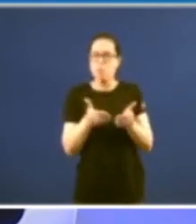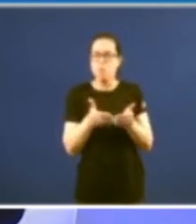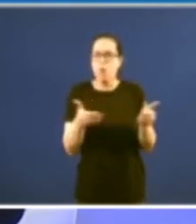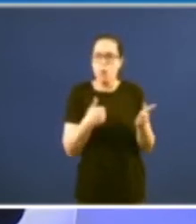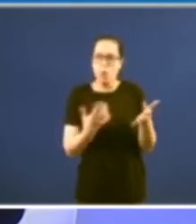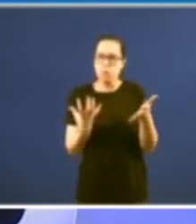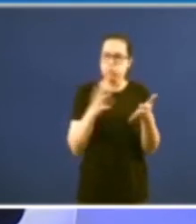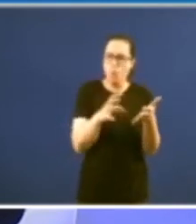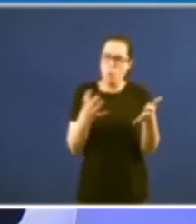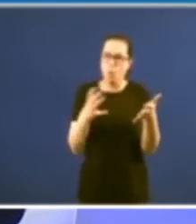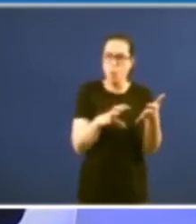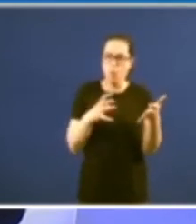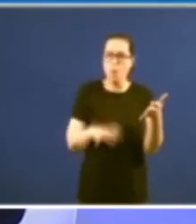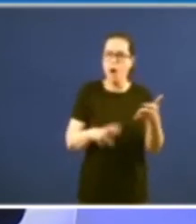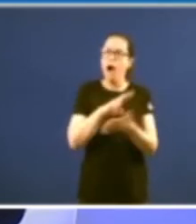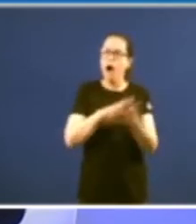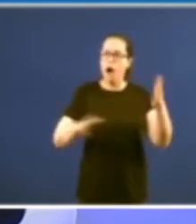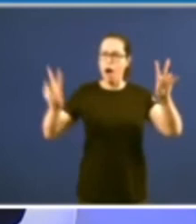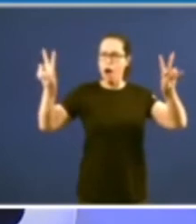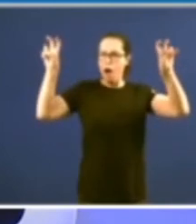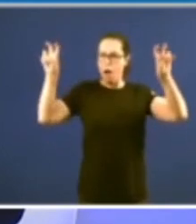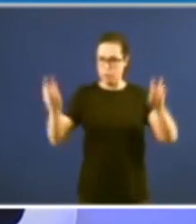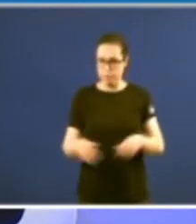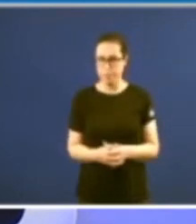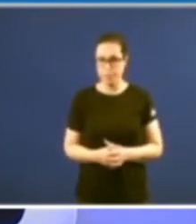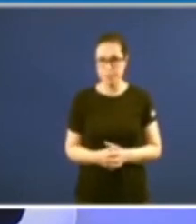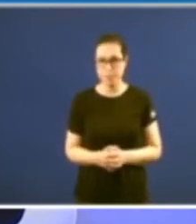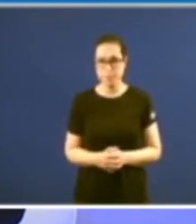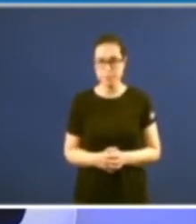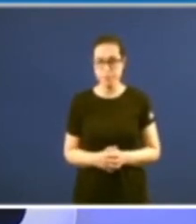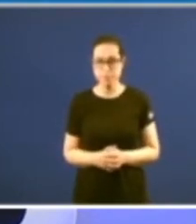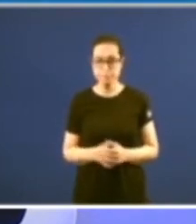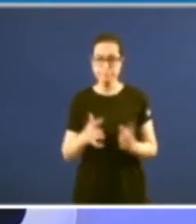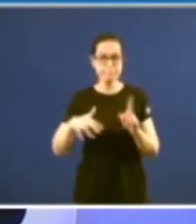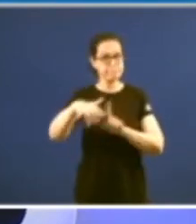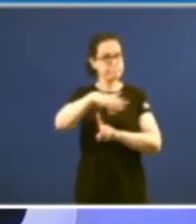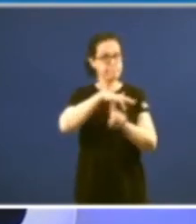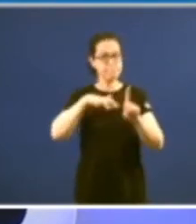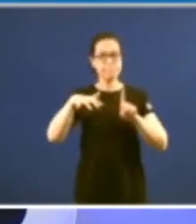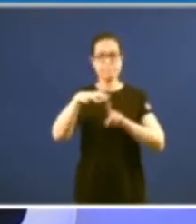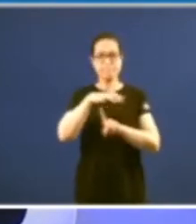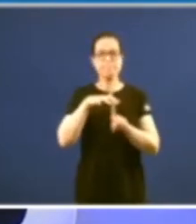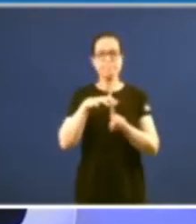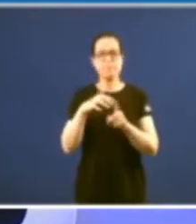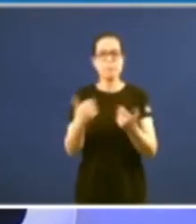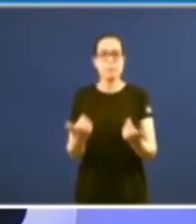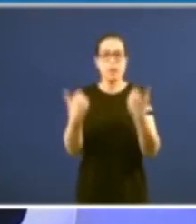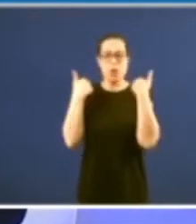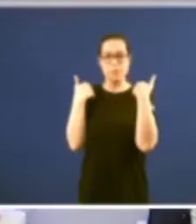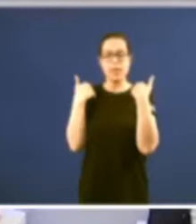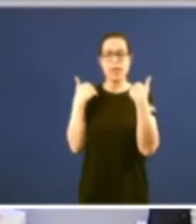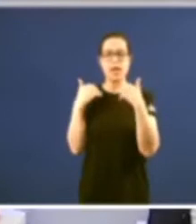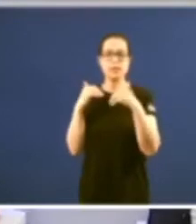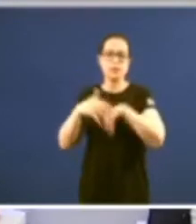cun espacio moi destacado Nese clima onde chegará o recorte de competencias de UCD que non